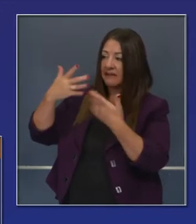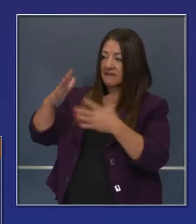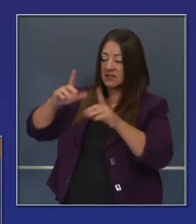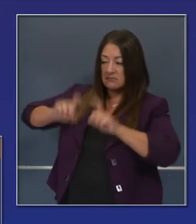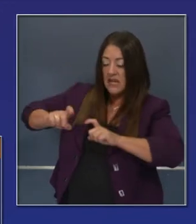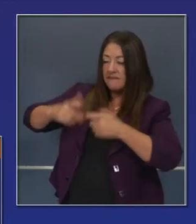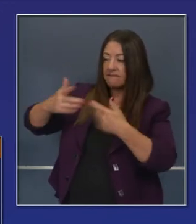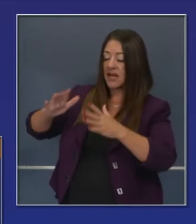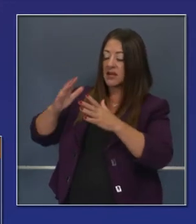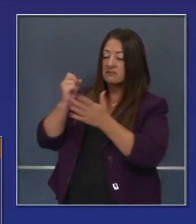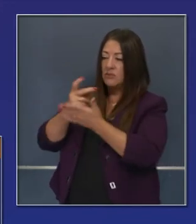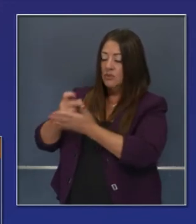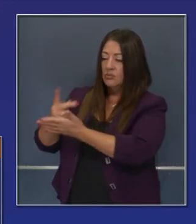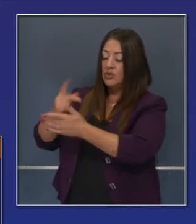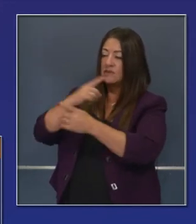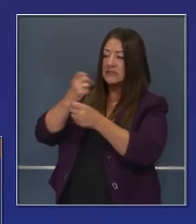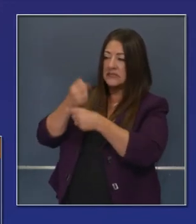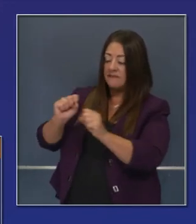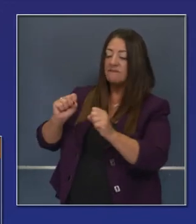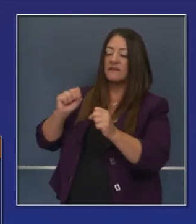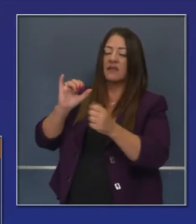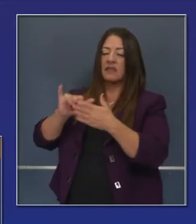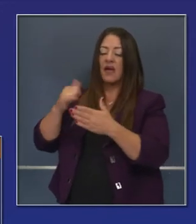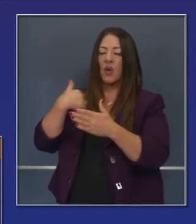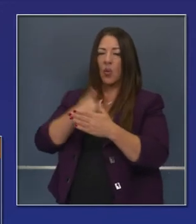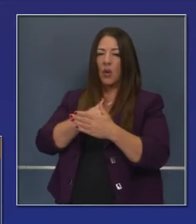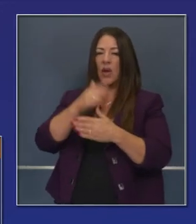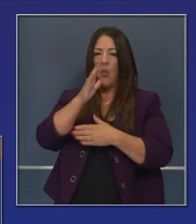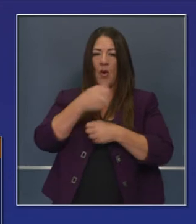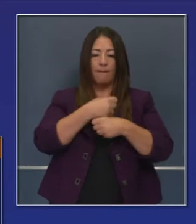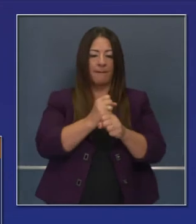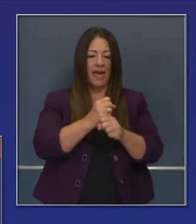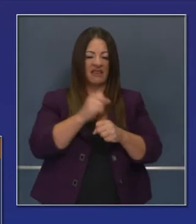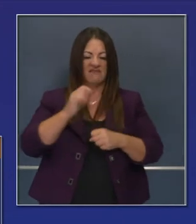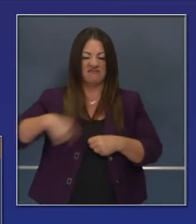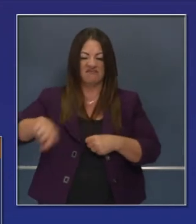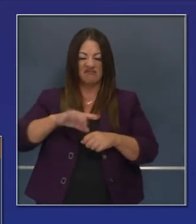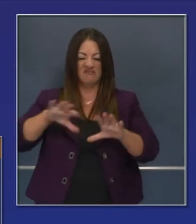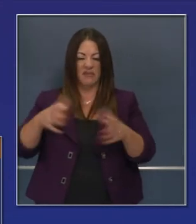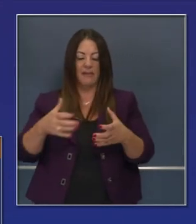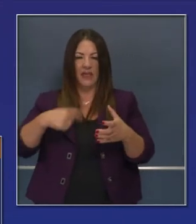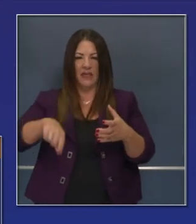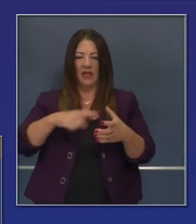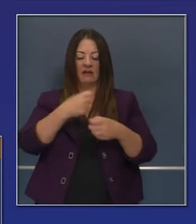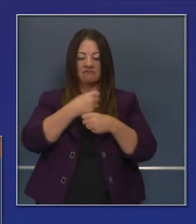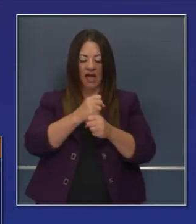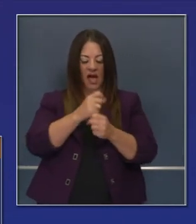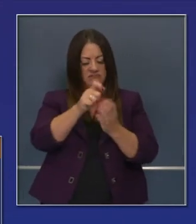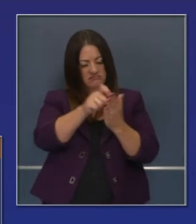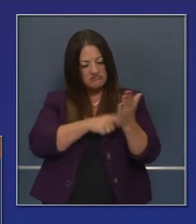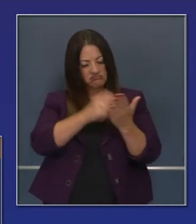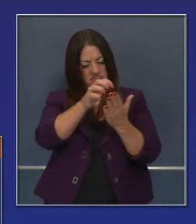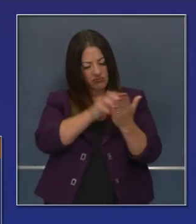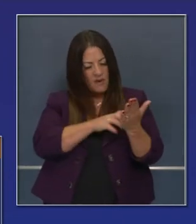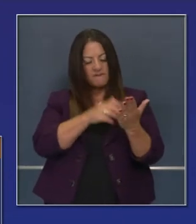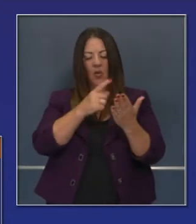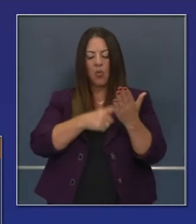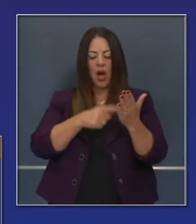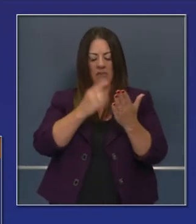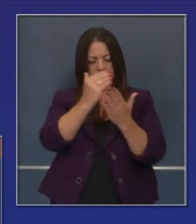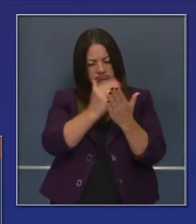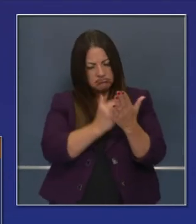vacuna antes de distribuirla al público. Hoy las pautas, el comité para indicar las pautas,